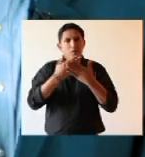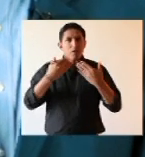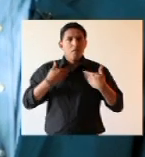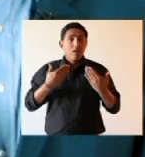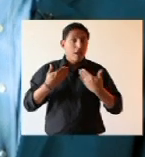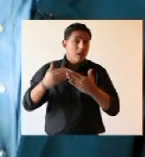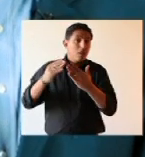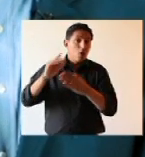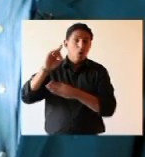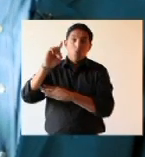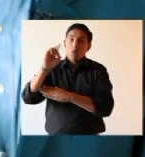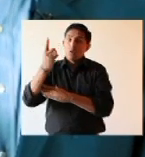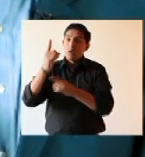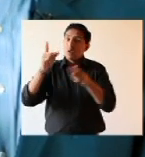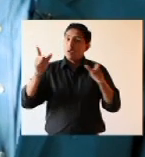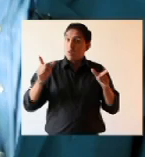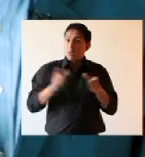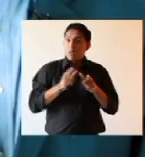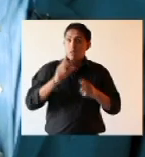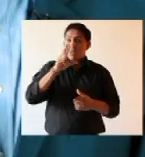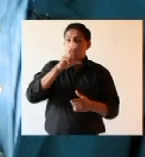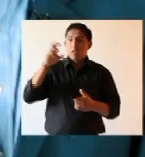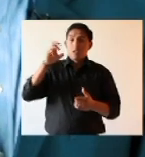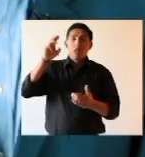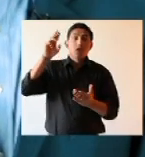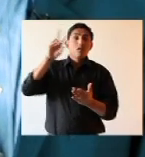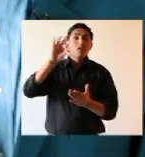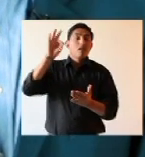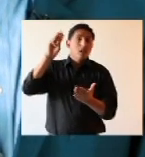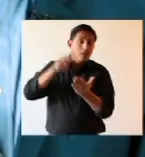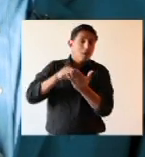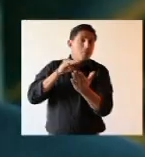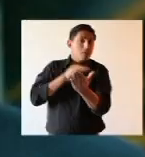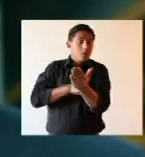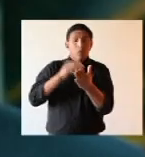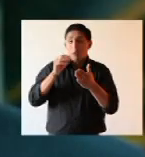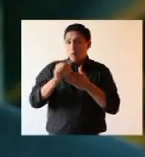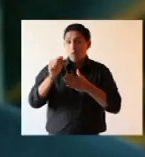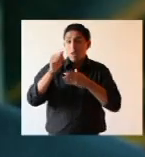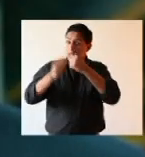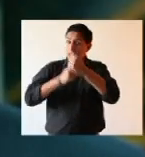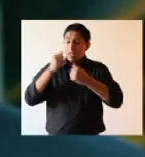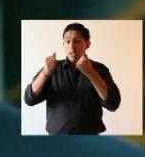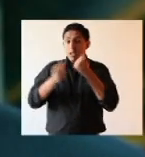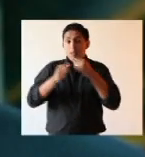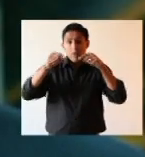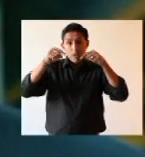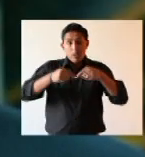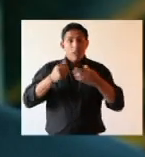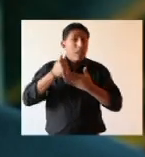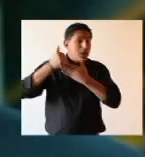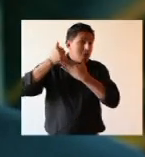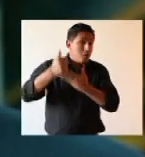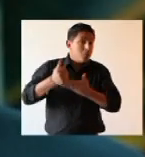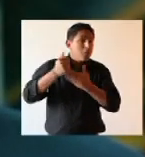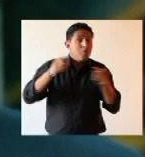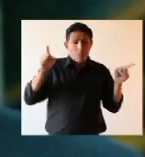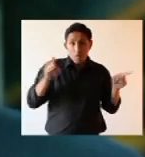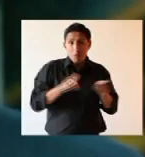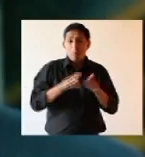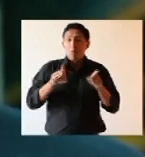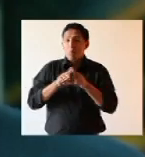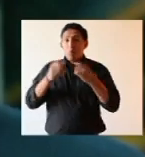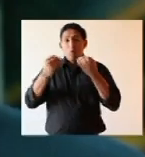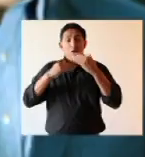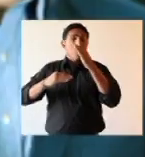donde solo se había llegado a 371 millones de dólares por año. Esta inversión ha permitido que también podamos cumplir con